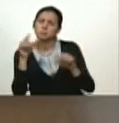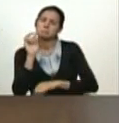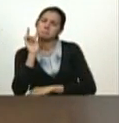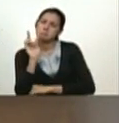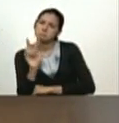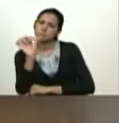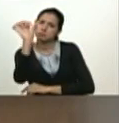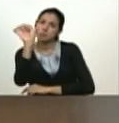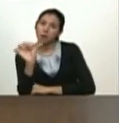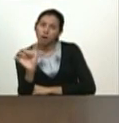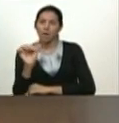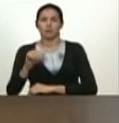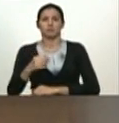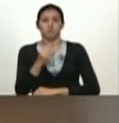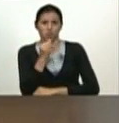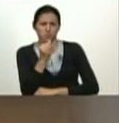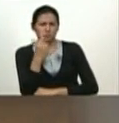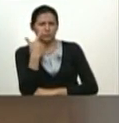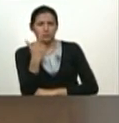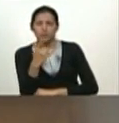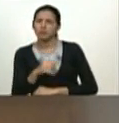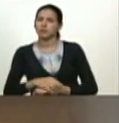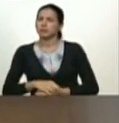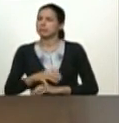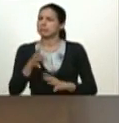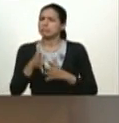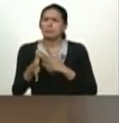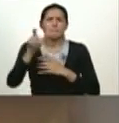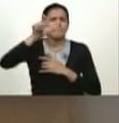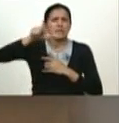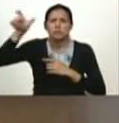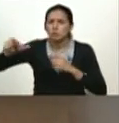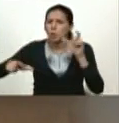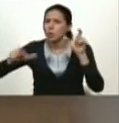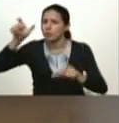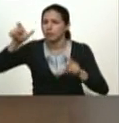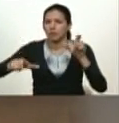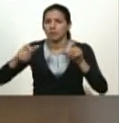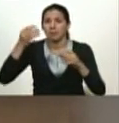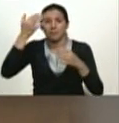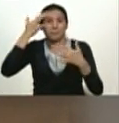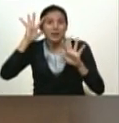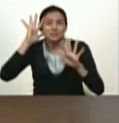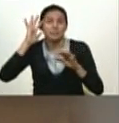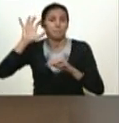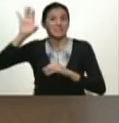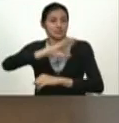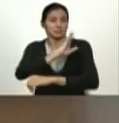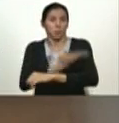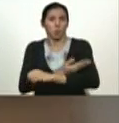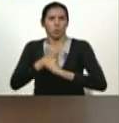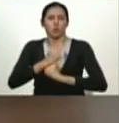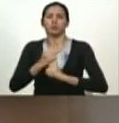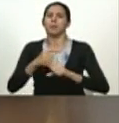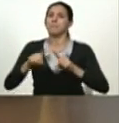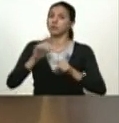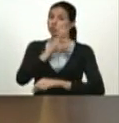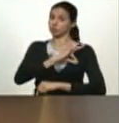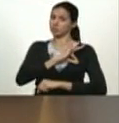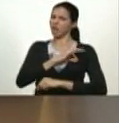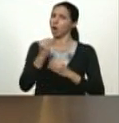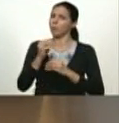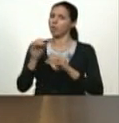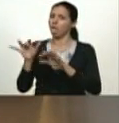conmueven a cualquier ser humano de gente ya en esos países que parecieran desarrollados ¿y cómo domina esas sociedades? a través de la